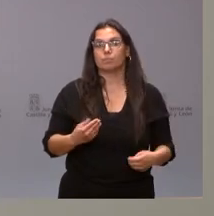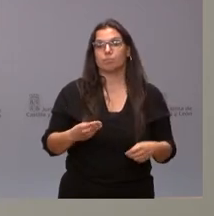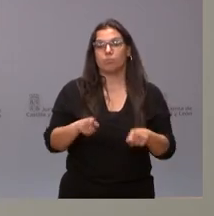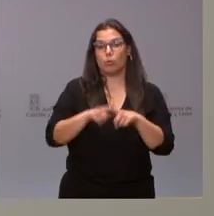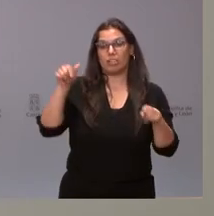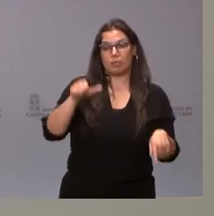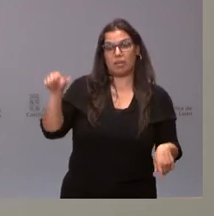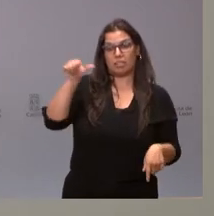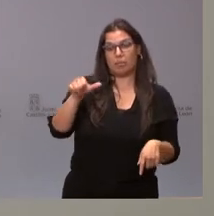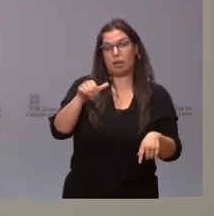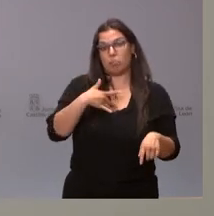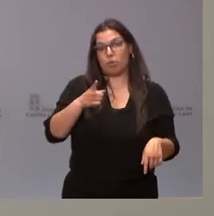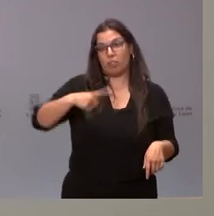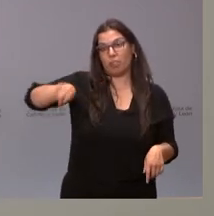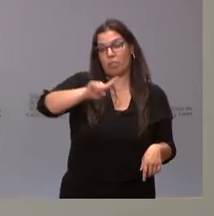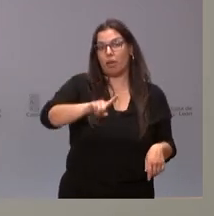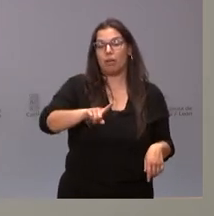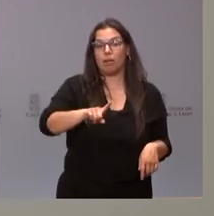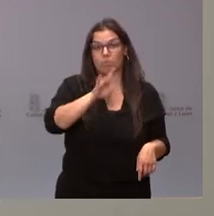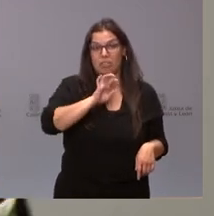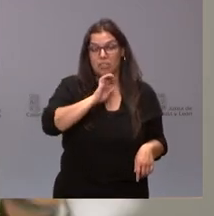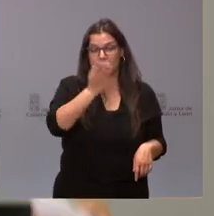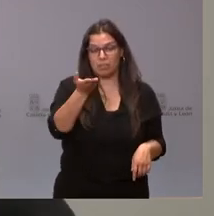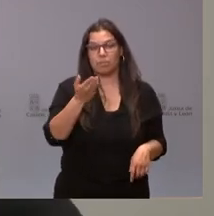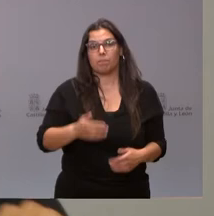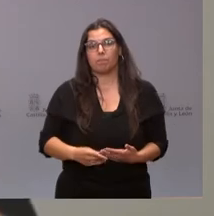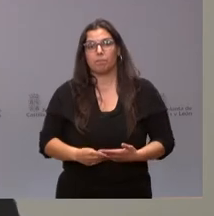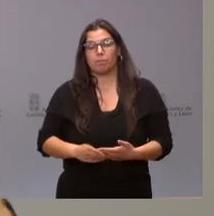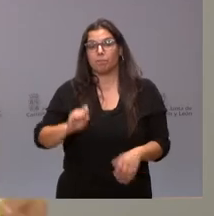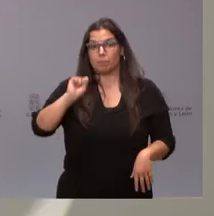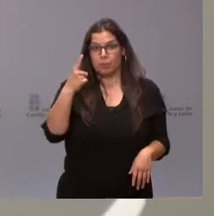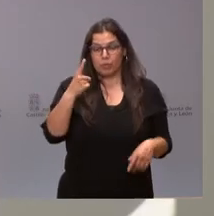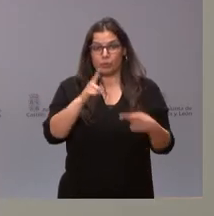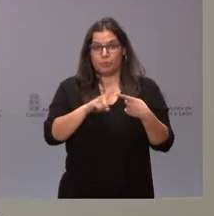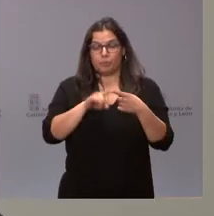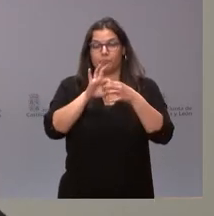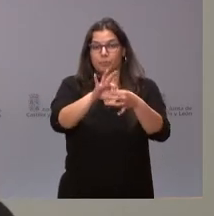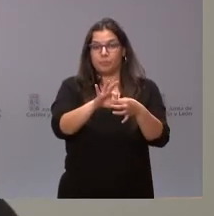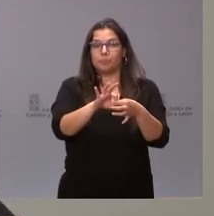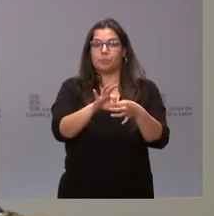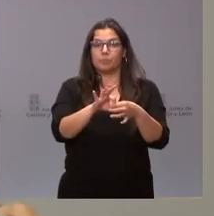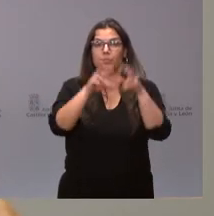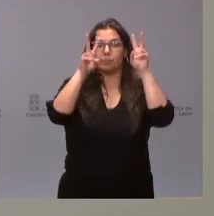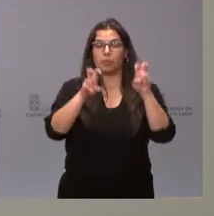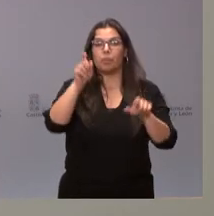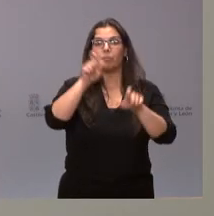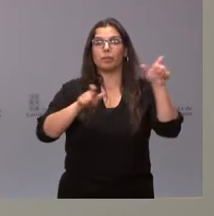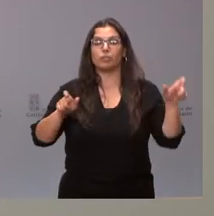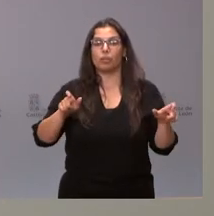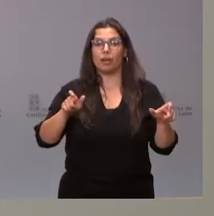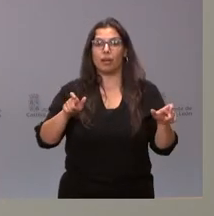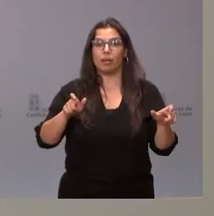tiempos y que pueda ser de su interés, en primer lugar es lo que tiene que ver con el número de personas